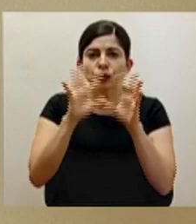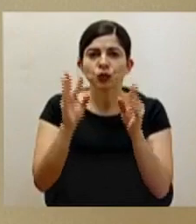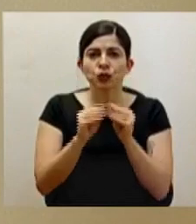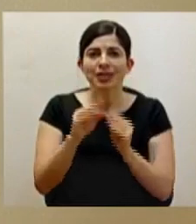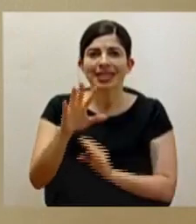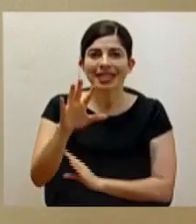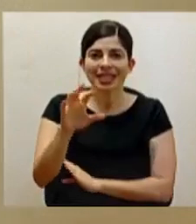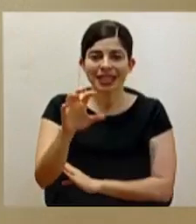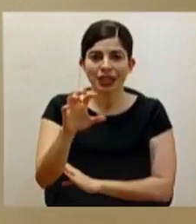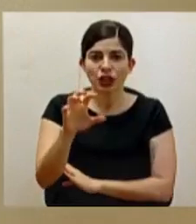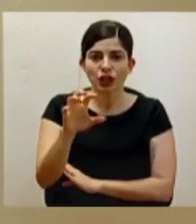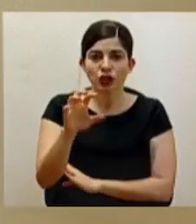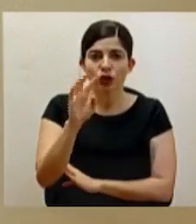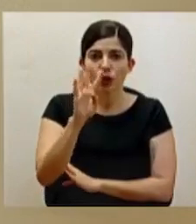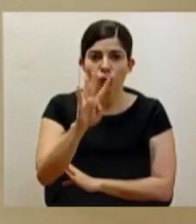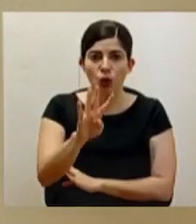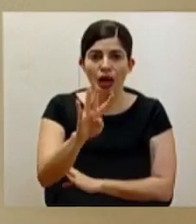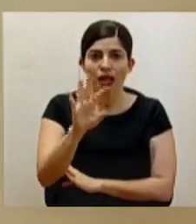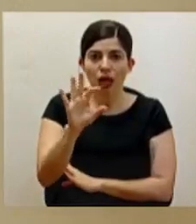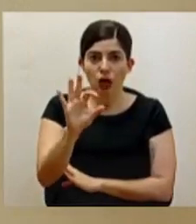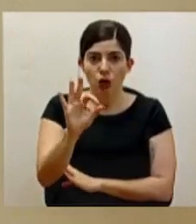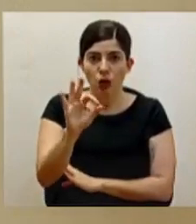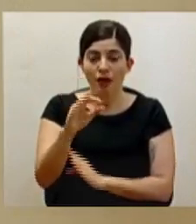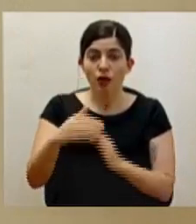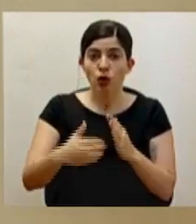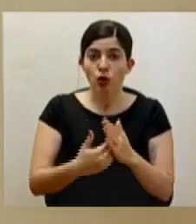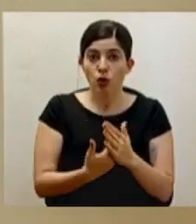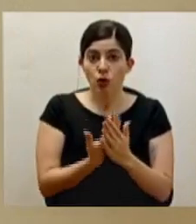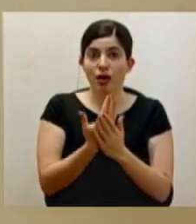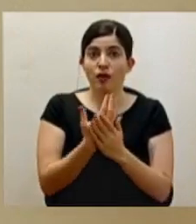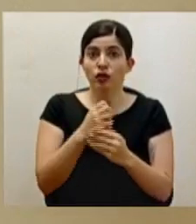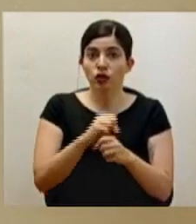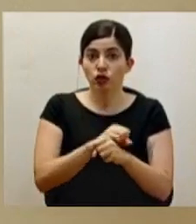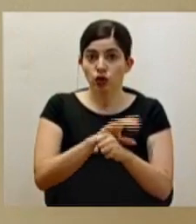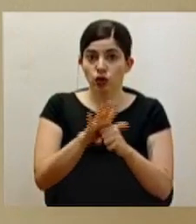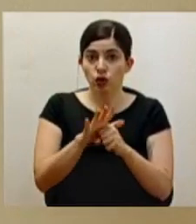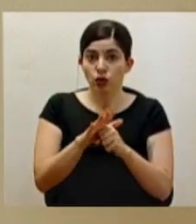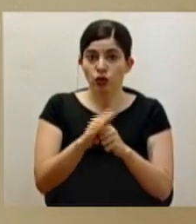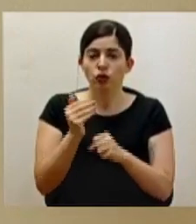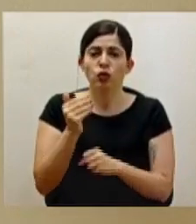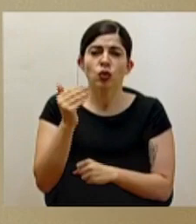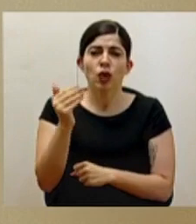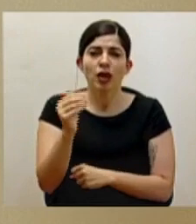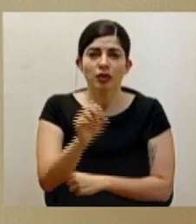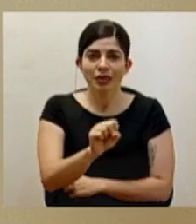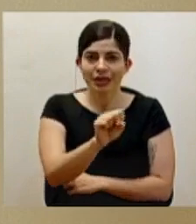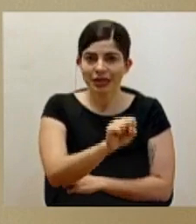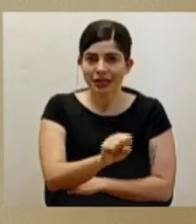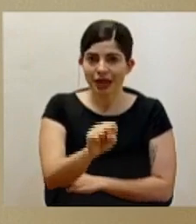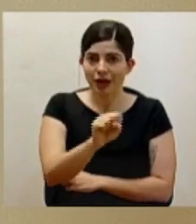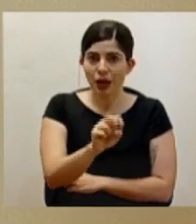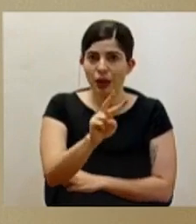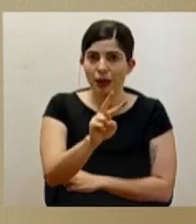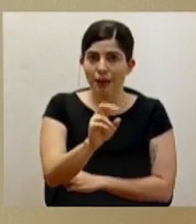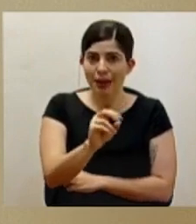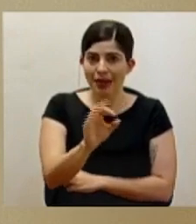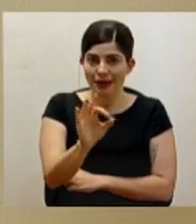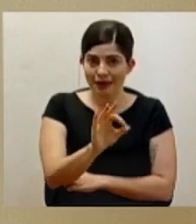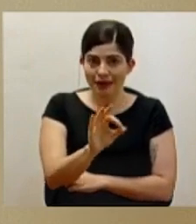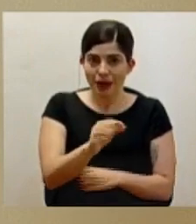de 549 casos nuevos de COVID-19 que fueron registrados el sábado 20 de febrero,